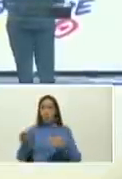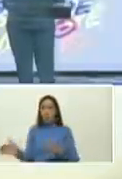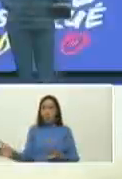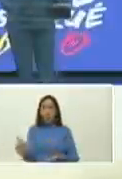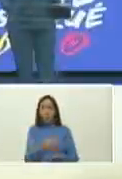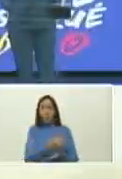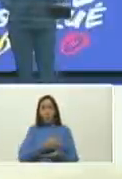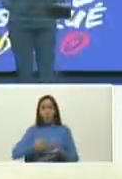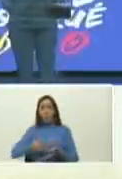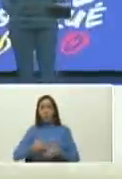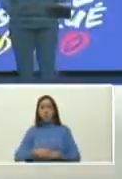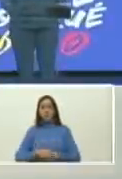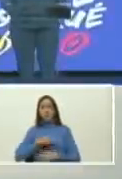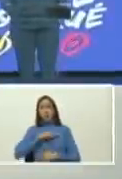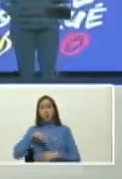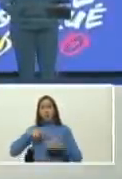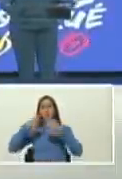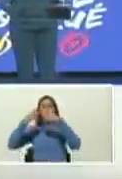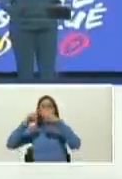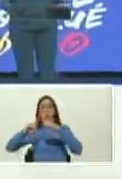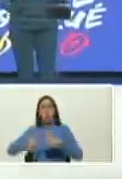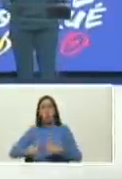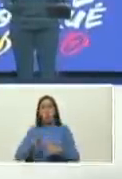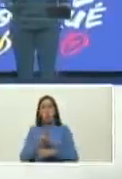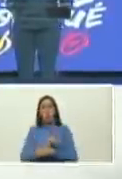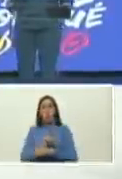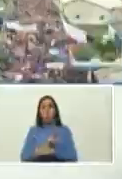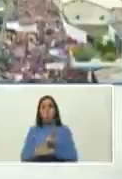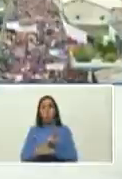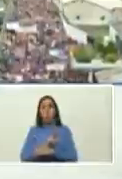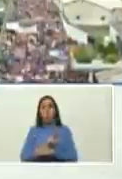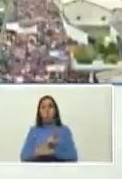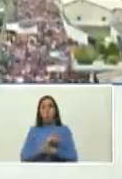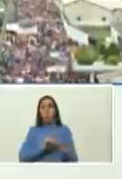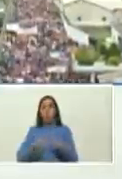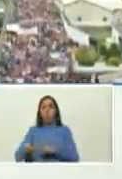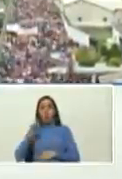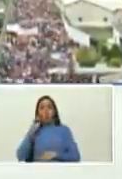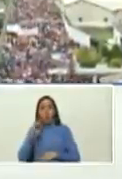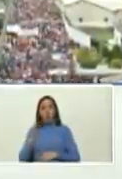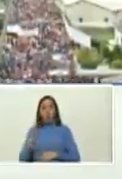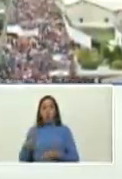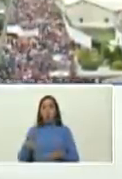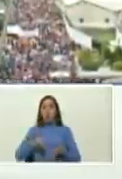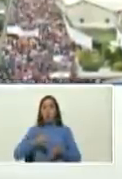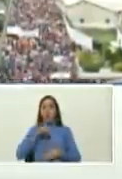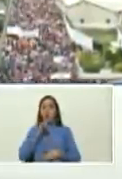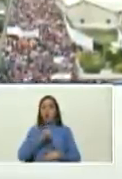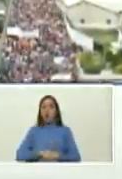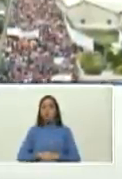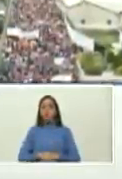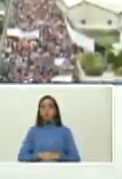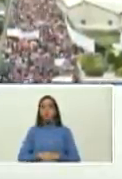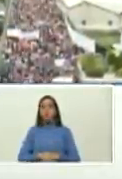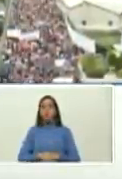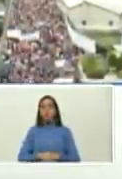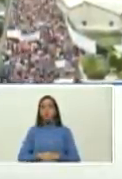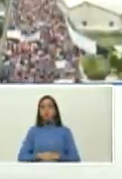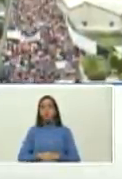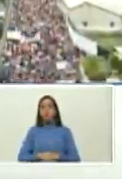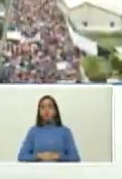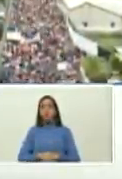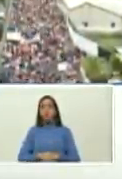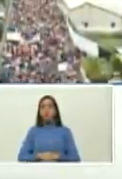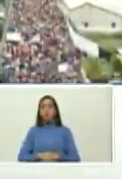nosotros las contabilizamos rapidito y ya tenemos una visión tenemos la visión de los Eximpul